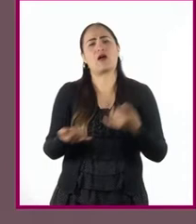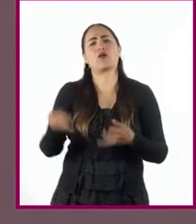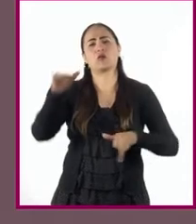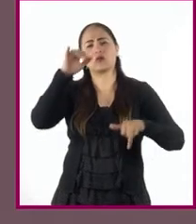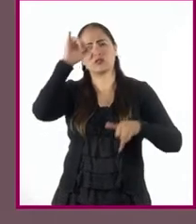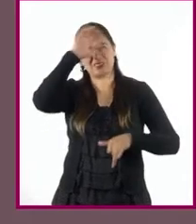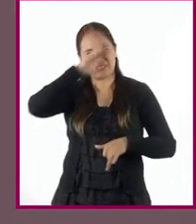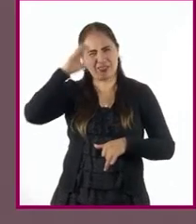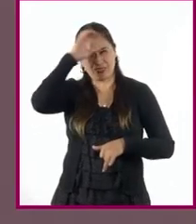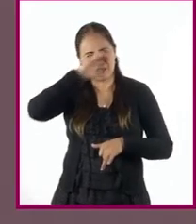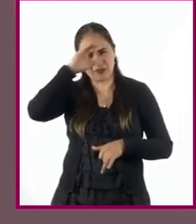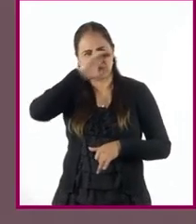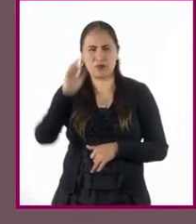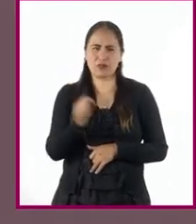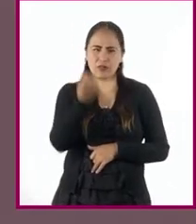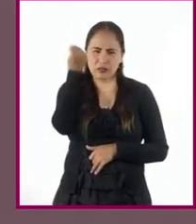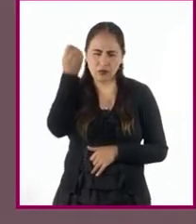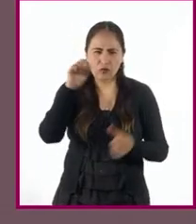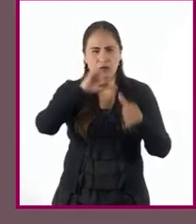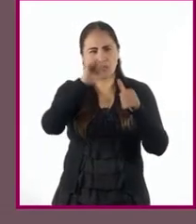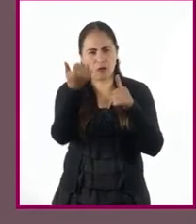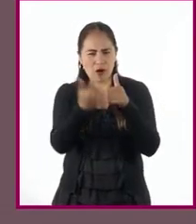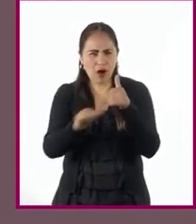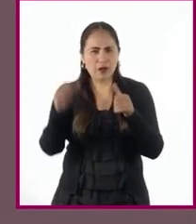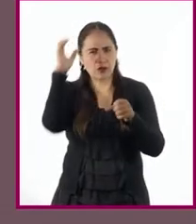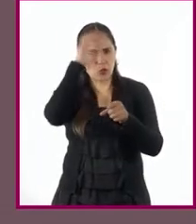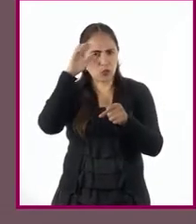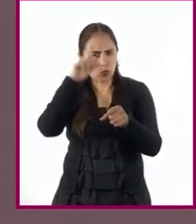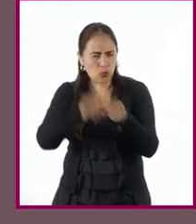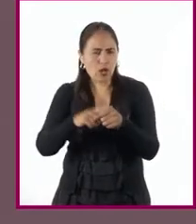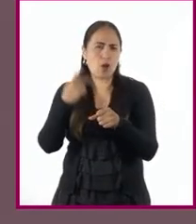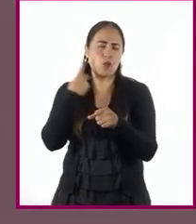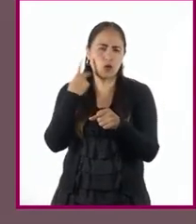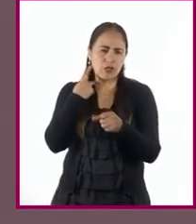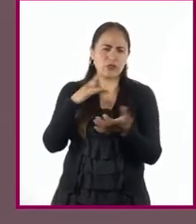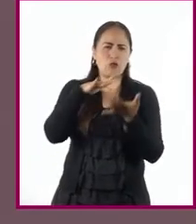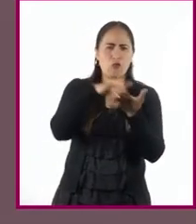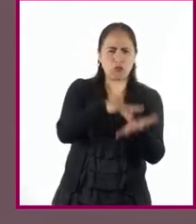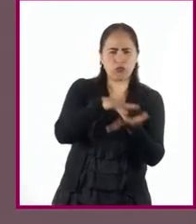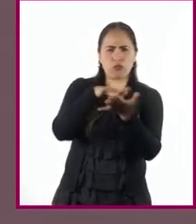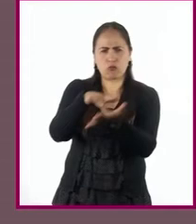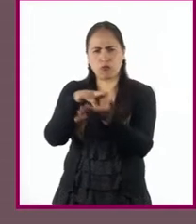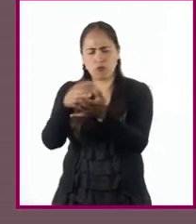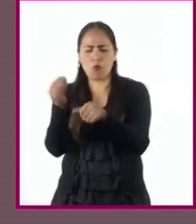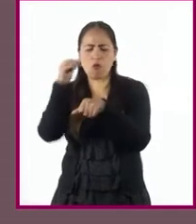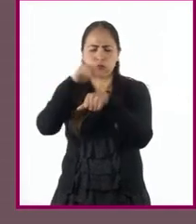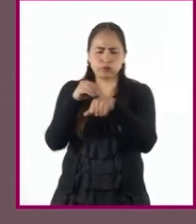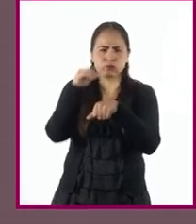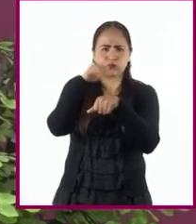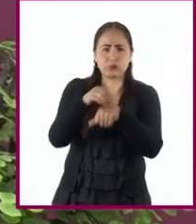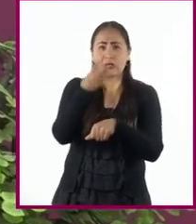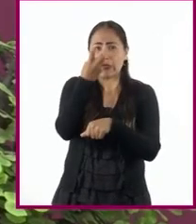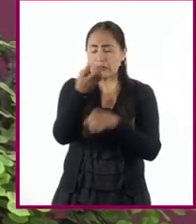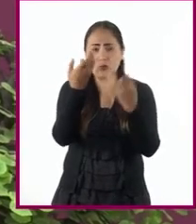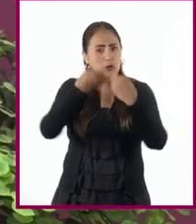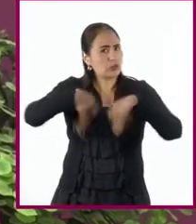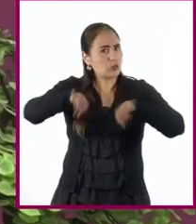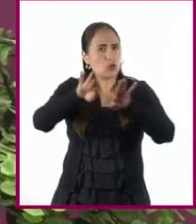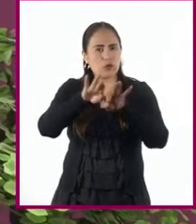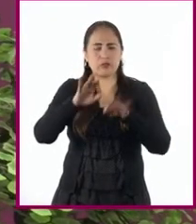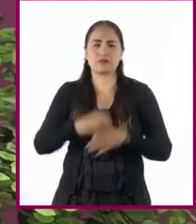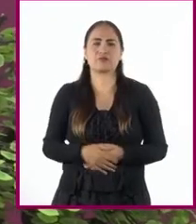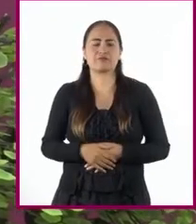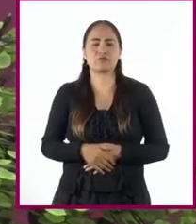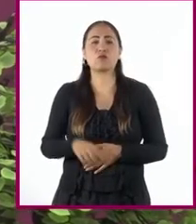tecnológico, artístico, cultural y político han sido muy relevantes. Como